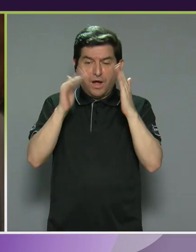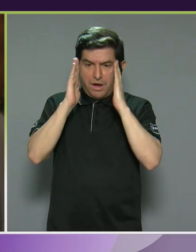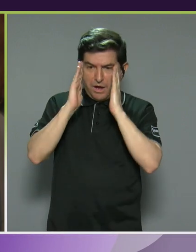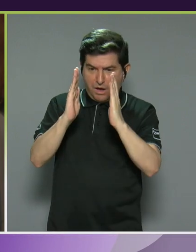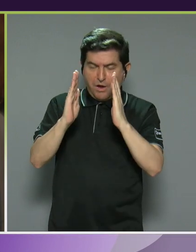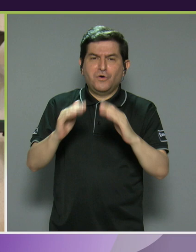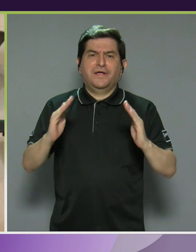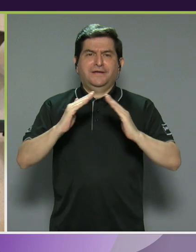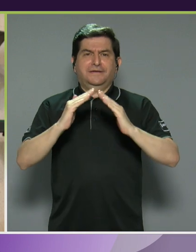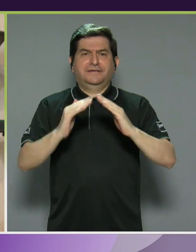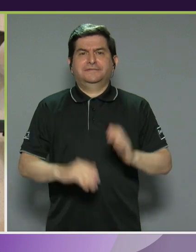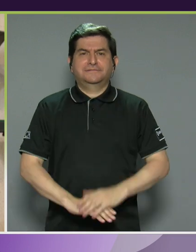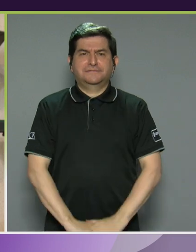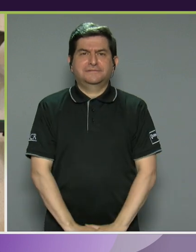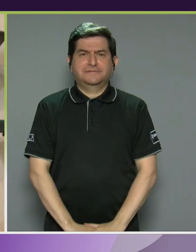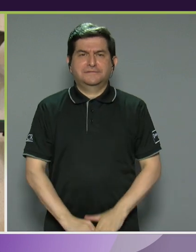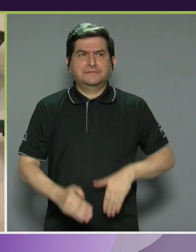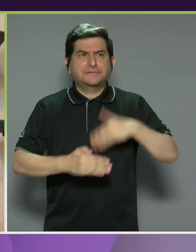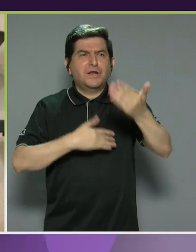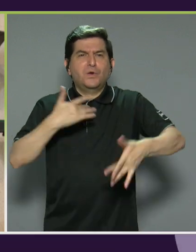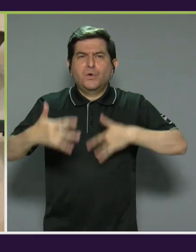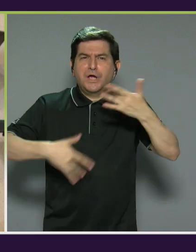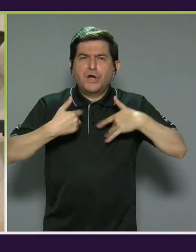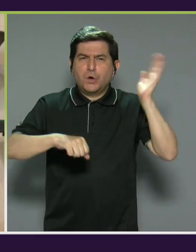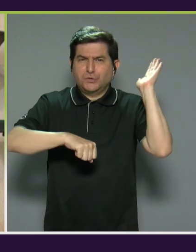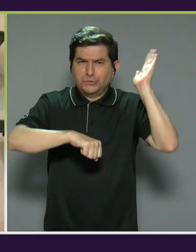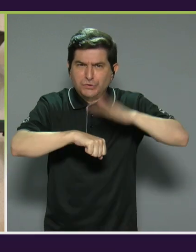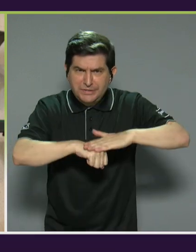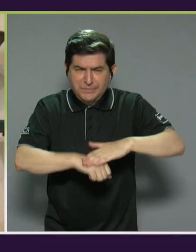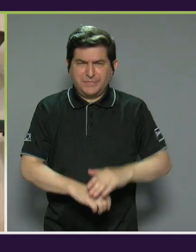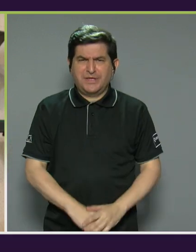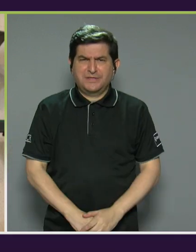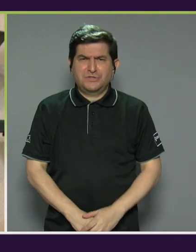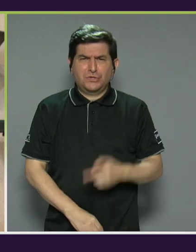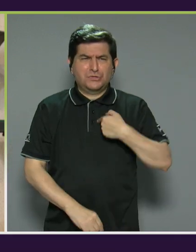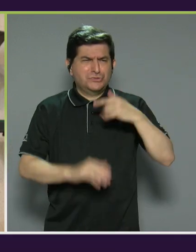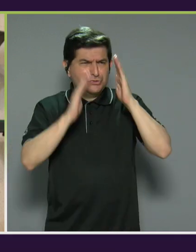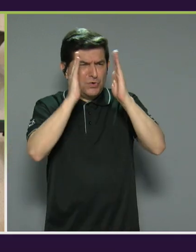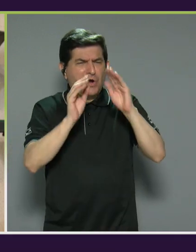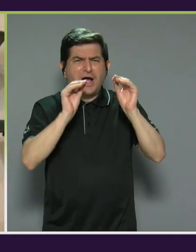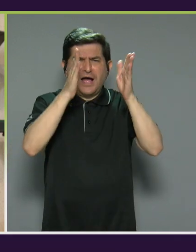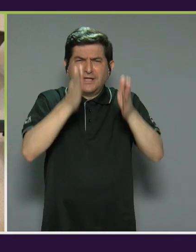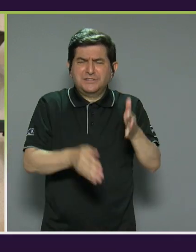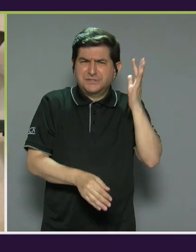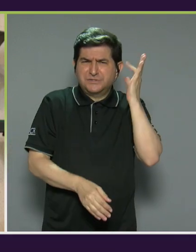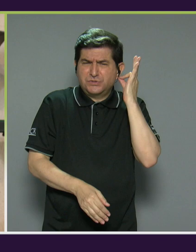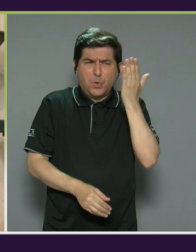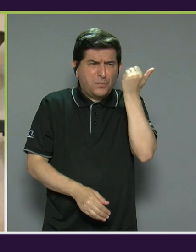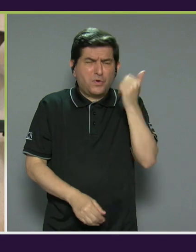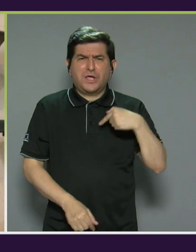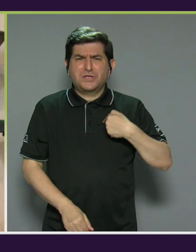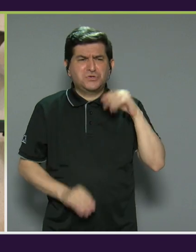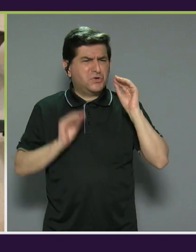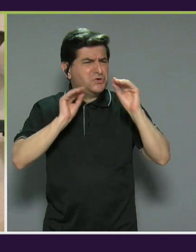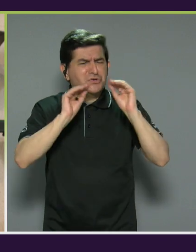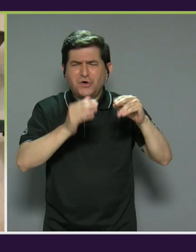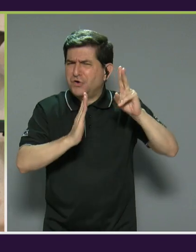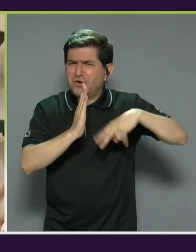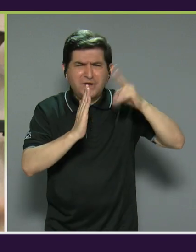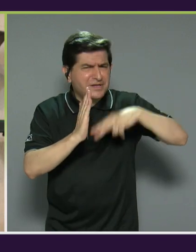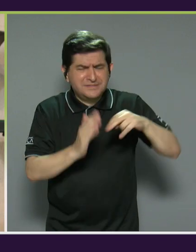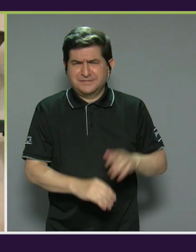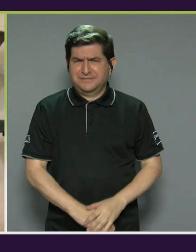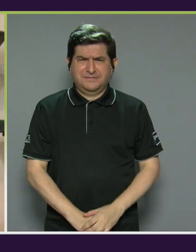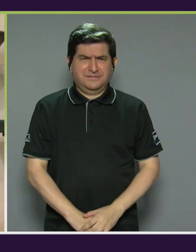y meterme a la casa. Y luego el sentimiento de culpa de, ¿por qué le hice caso a las maestras? ¿Y por qué yo no lo enseñé a leer? ¿Por qué yo si